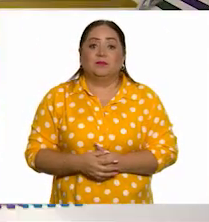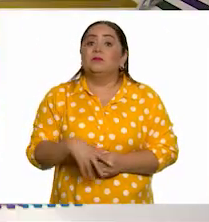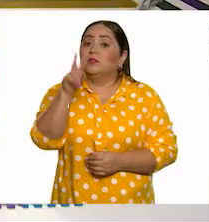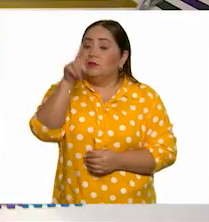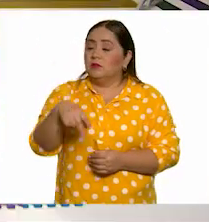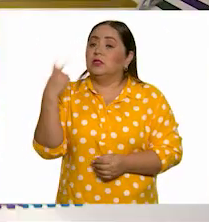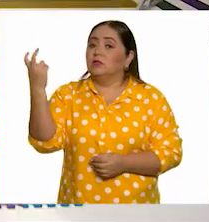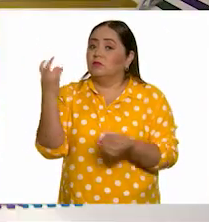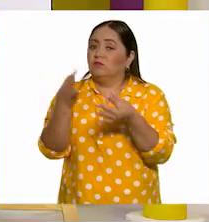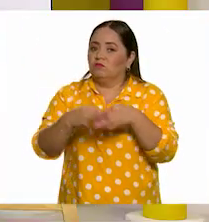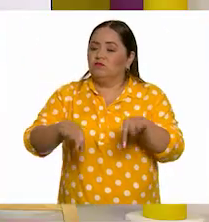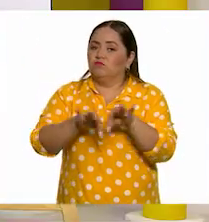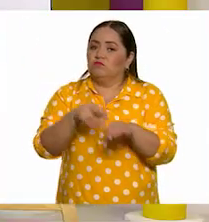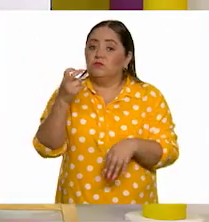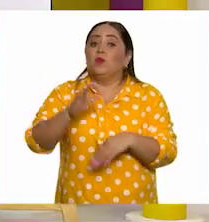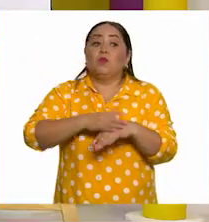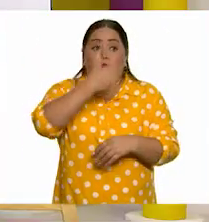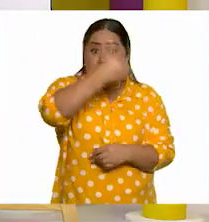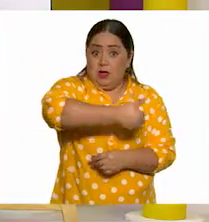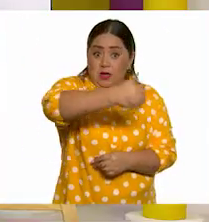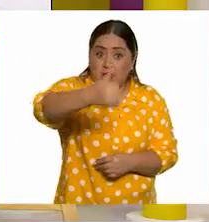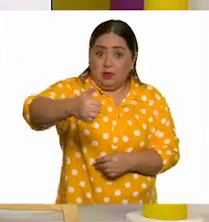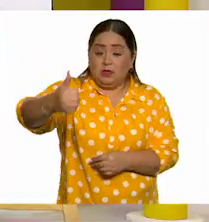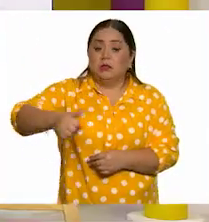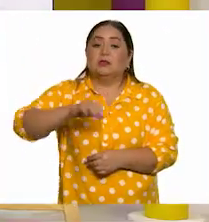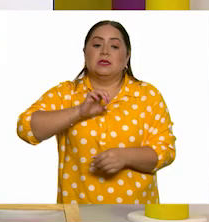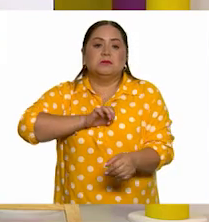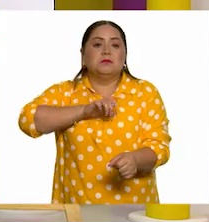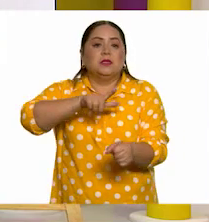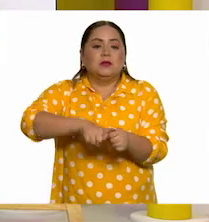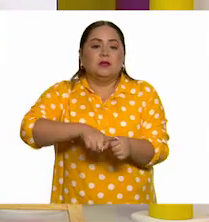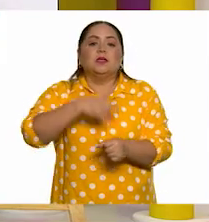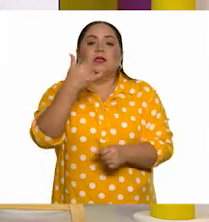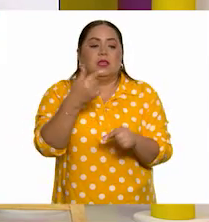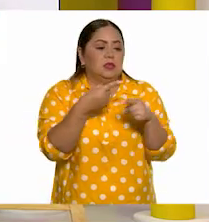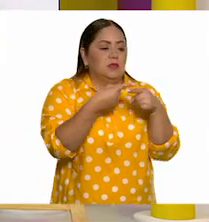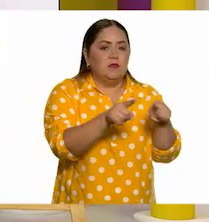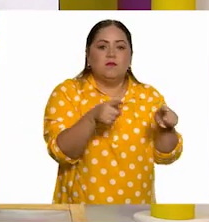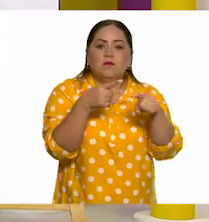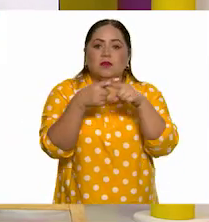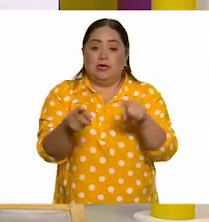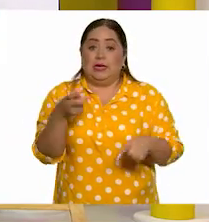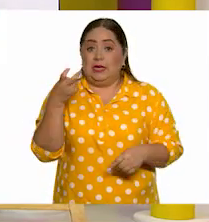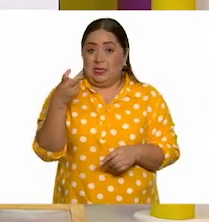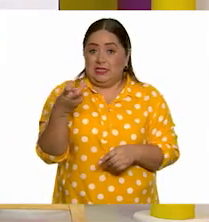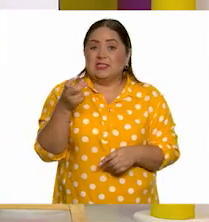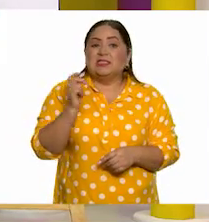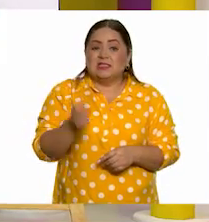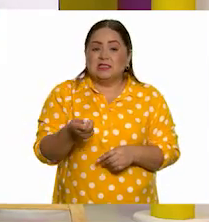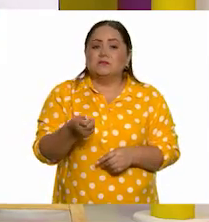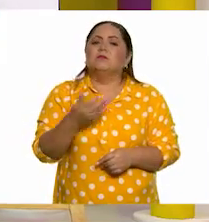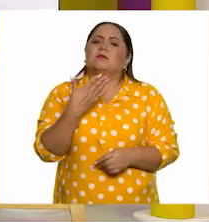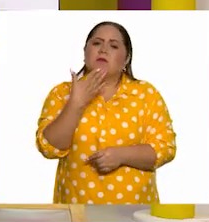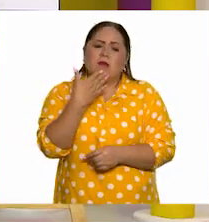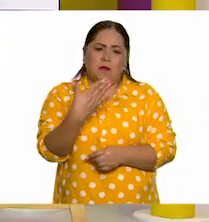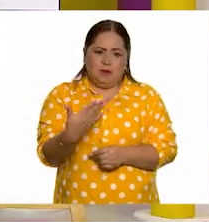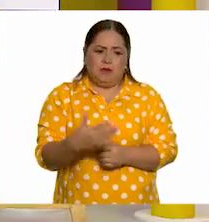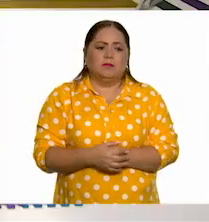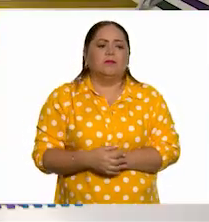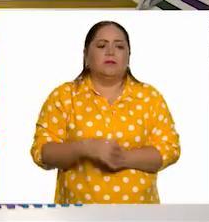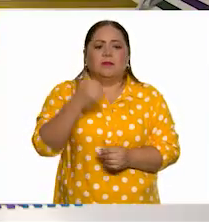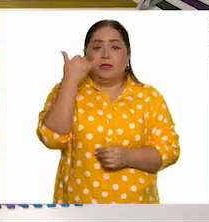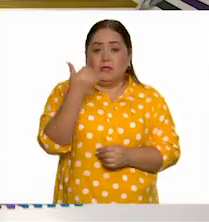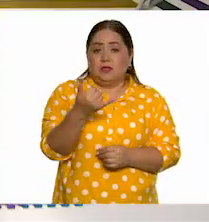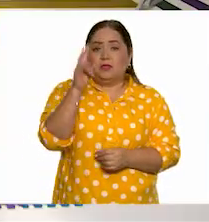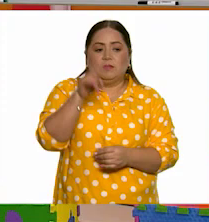Es importantísimo esto, porque cada uno somos especiales y somos diferentes y esto que somos está bien. Y